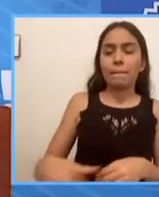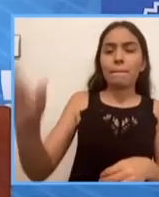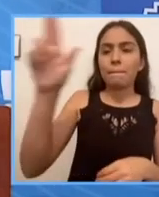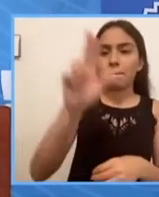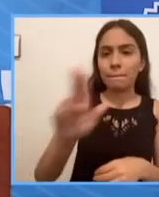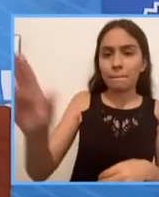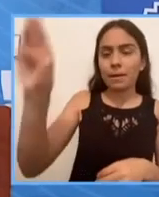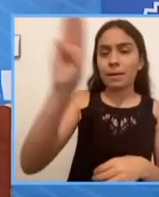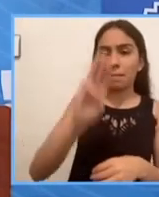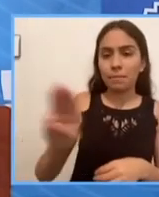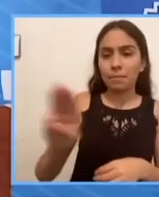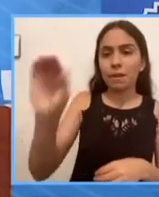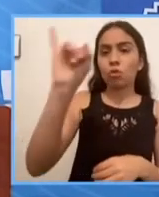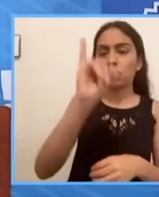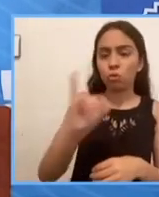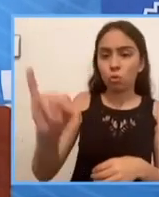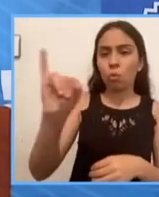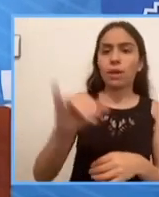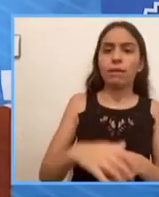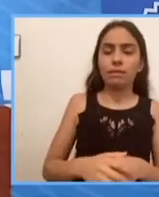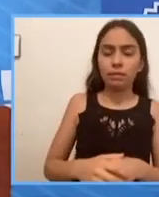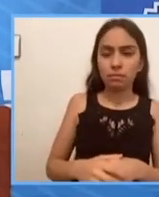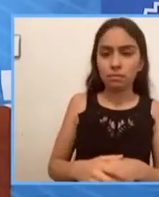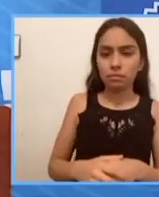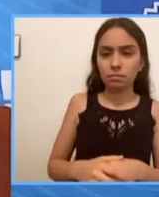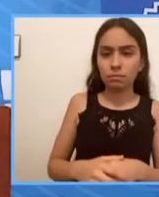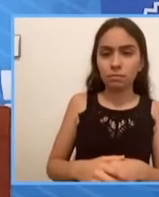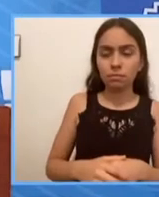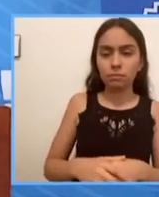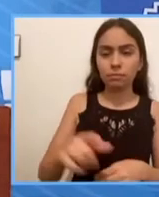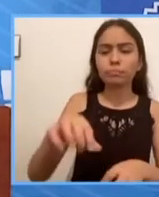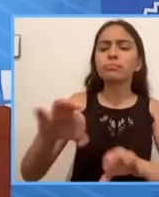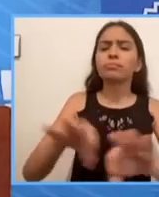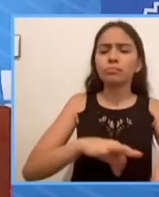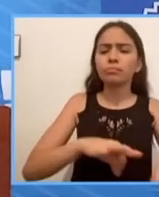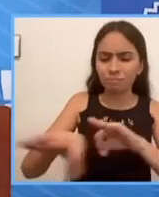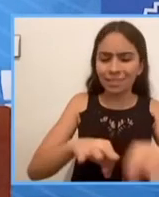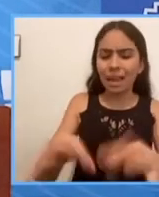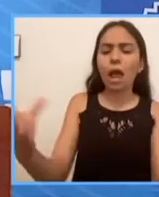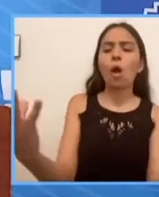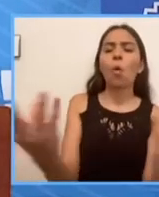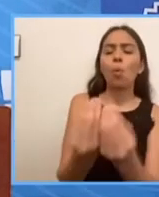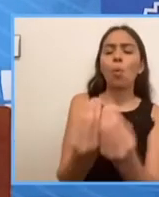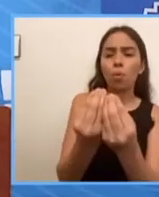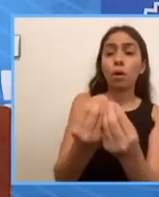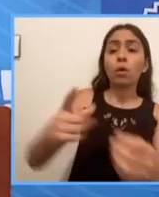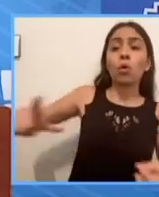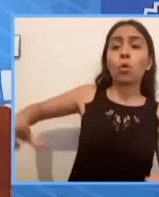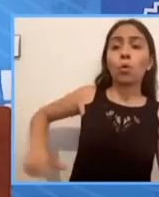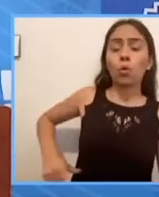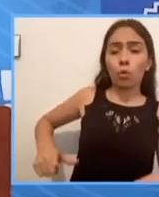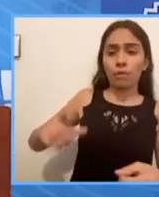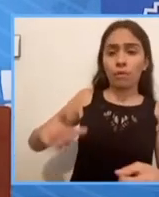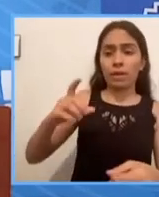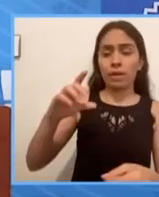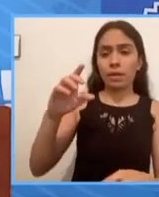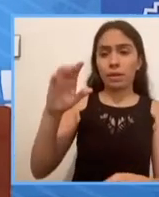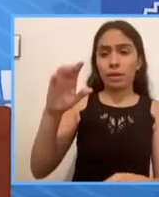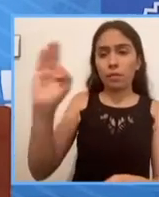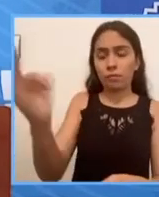habremos de trabajar de manera conjunta Gobierno Federal y entidades federativas